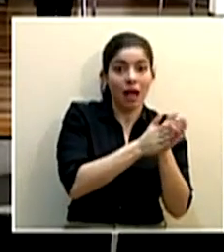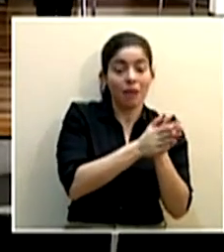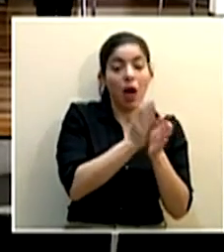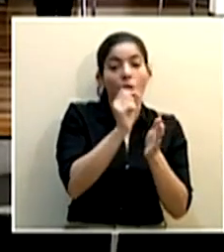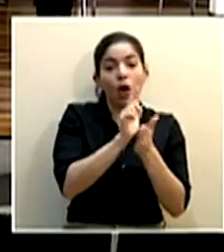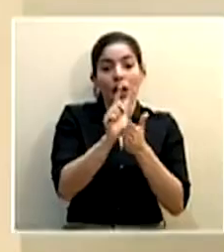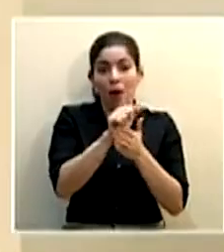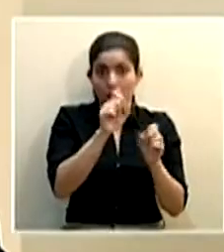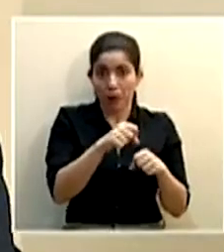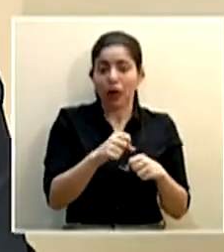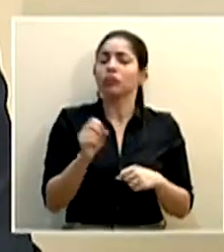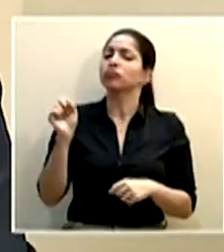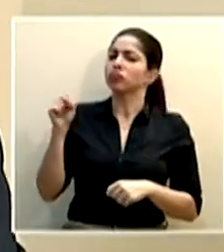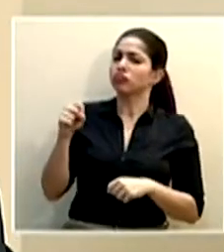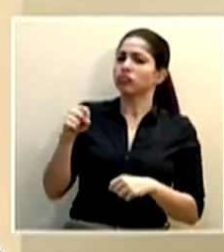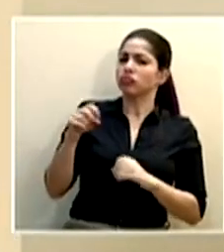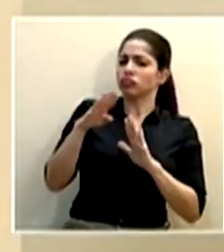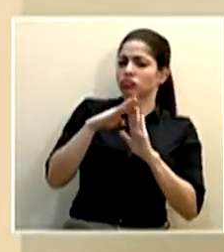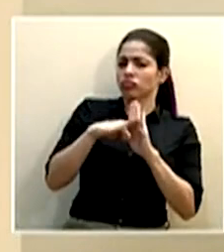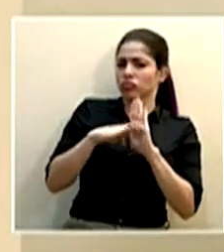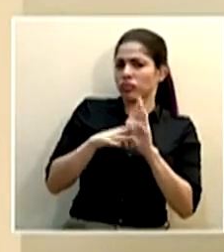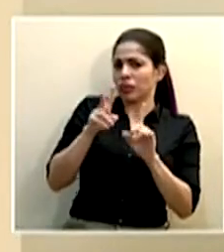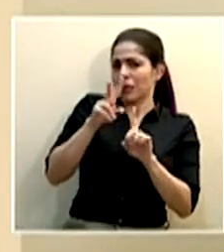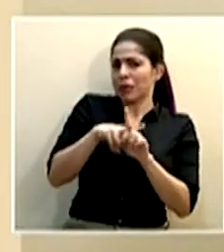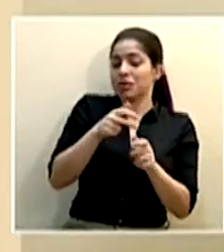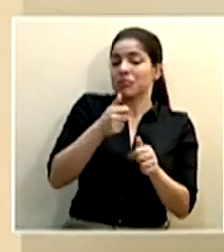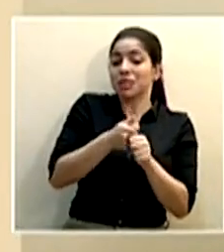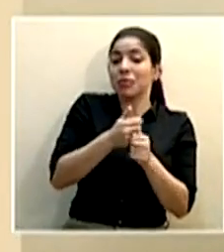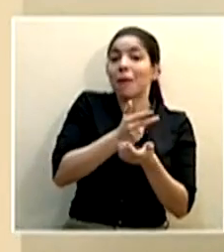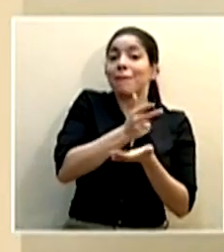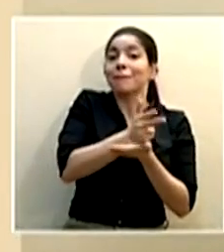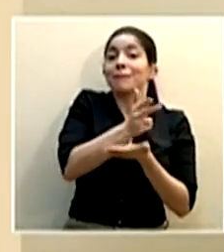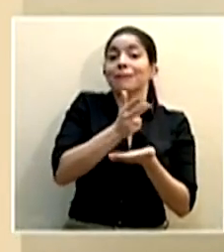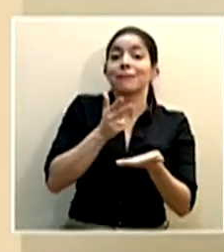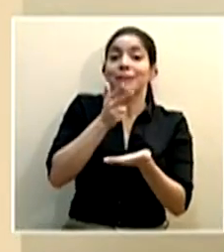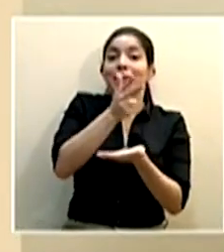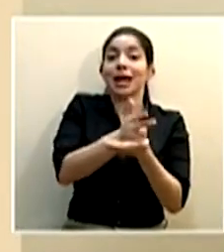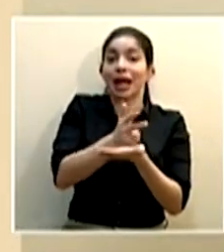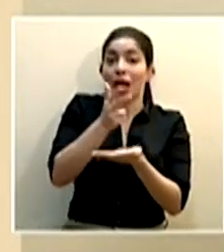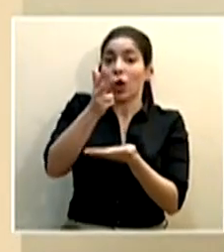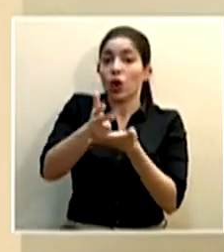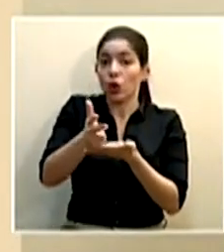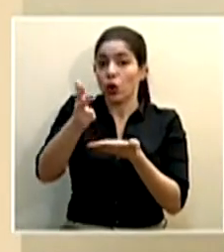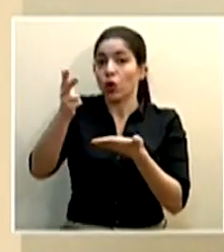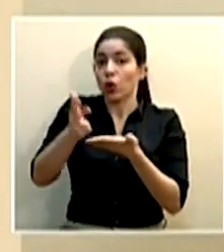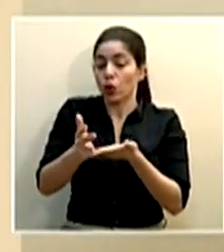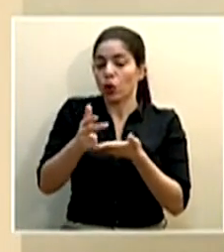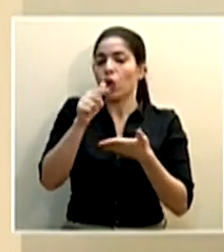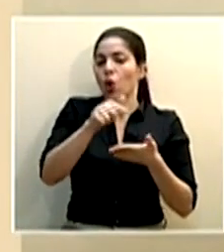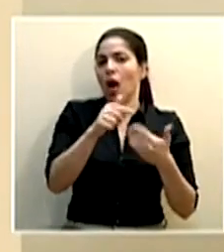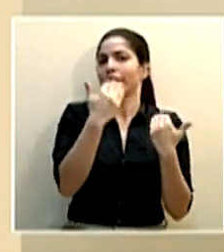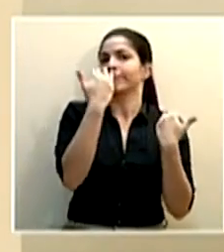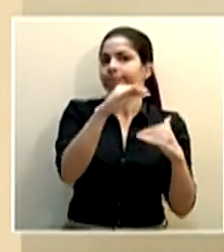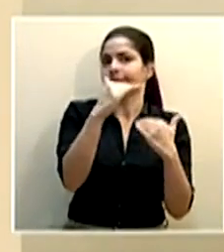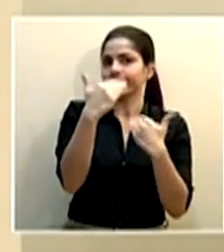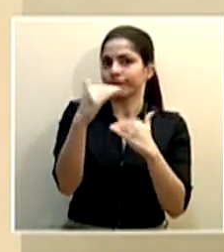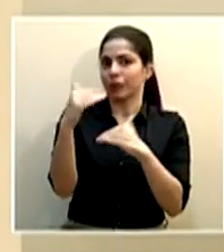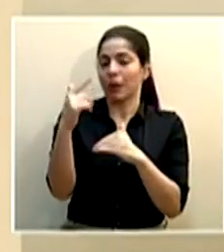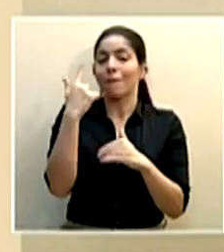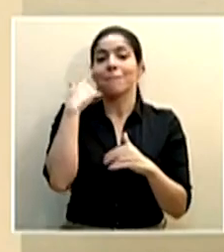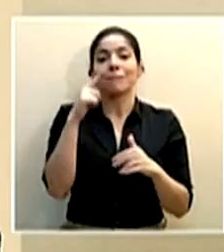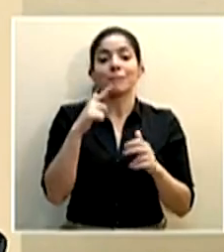higiénicas si van a haber una serie de medidas desde el mismo parqueo donde vamos a establecer una serie de limitaciones para que el